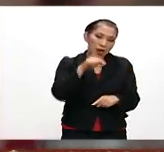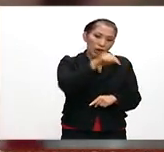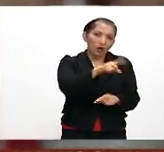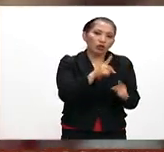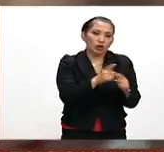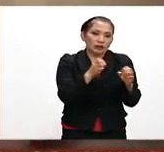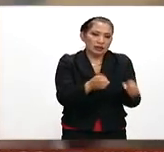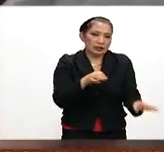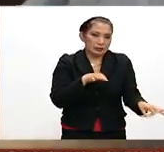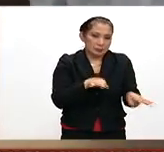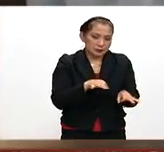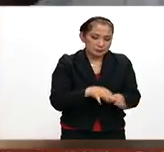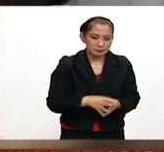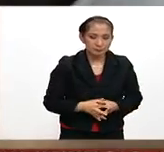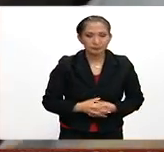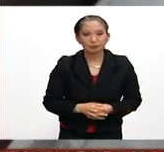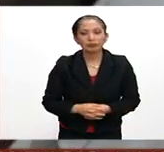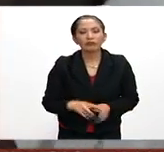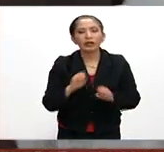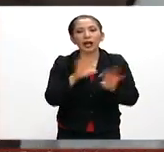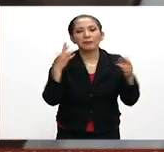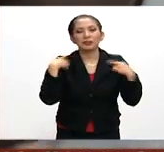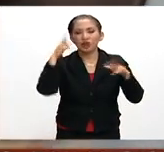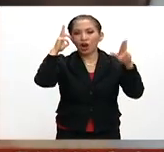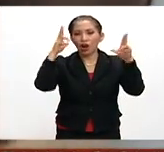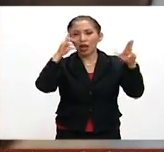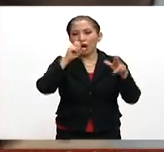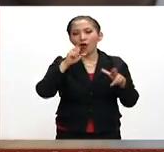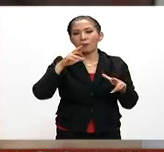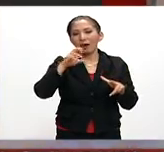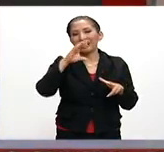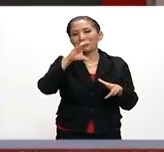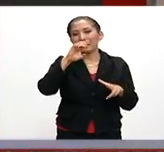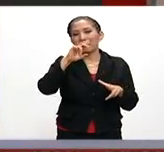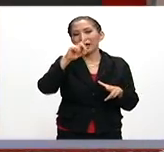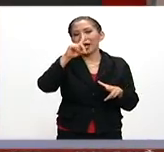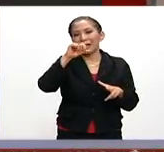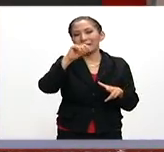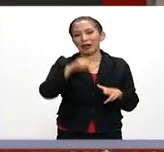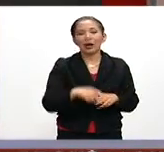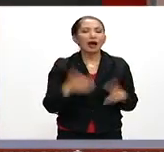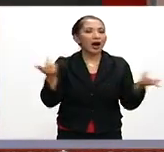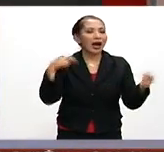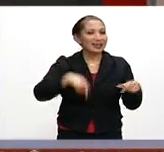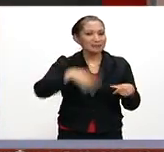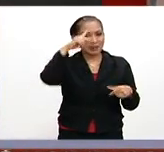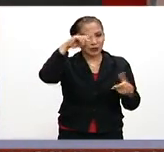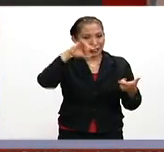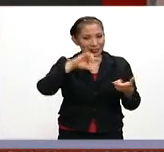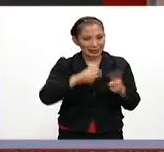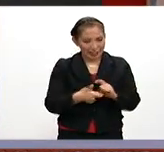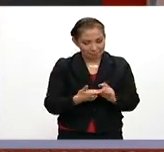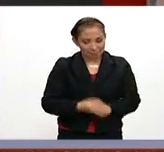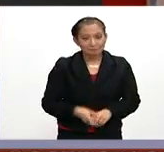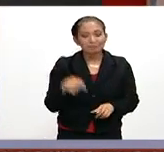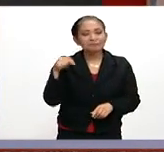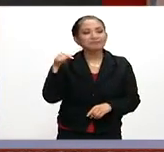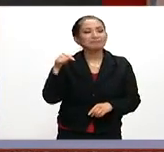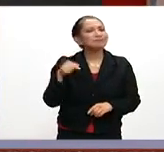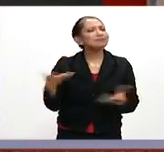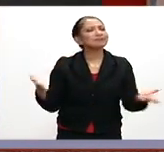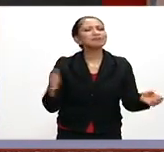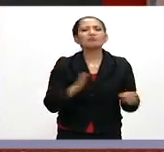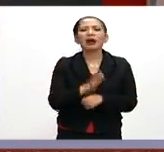donde se encuentre. Claro, maestra, la saluda con mucho gusto Marce Peda Castro. Es un placer tenerla en México al día. ¿Cuáles son